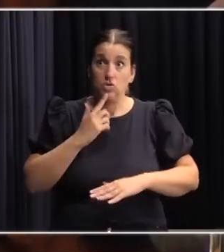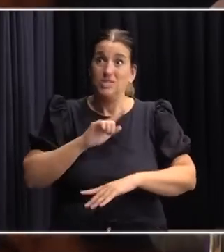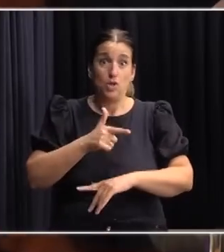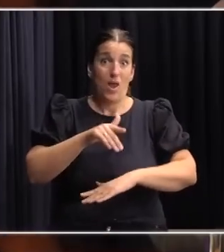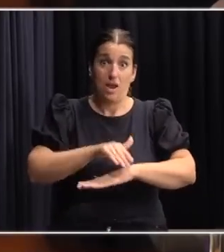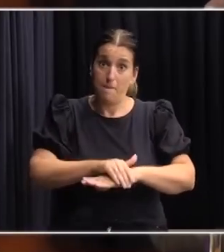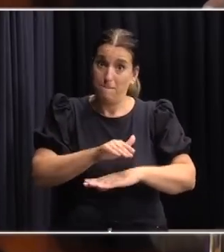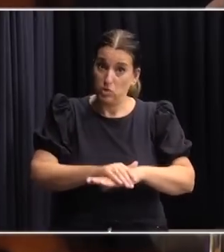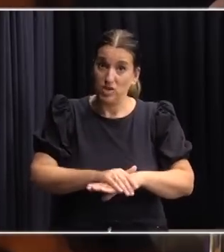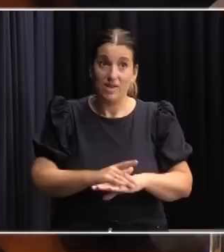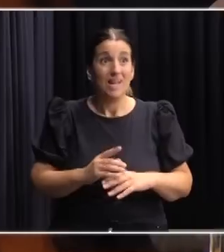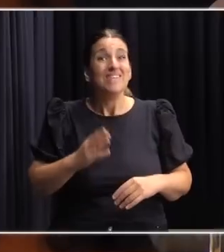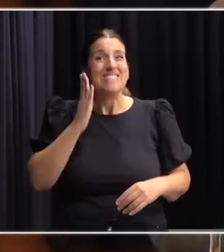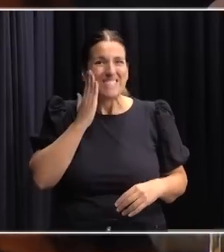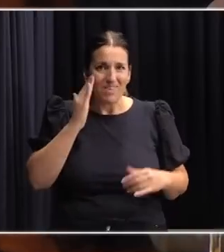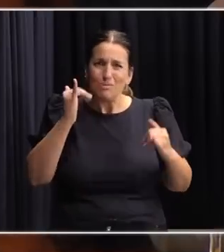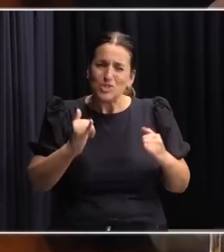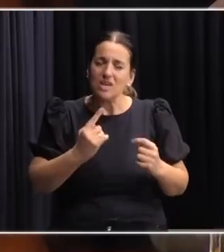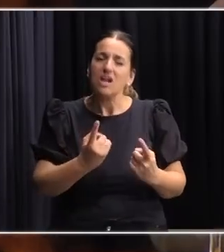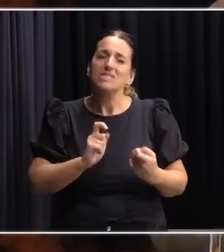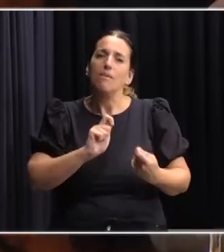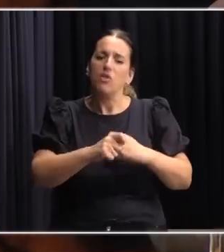hay que reformar la seguridad social y no lo hace.